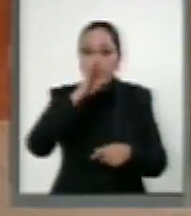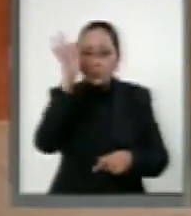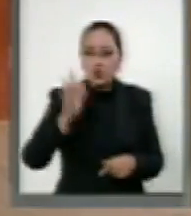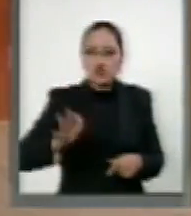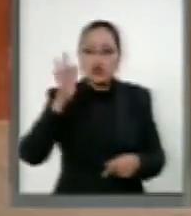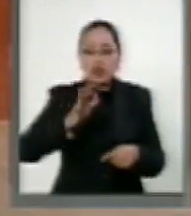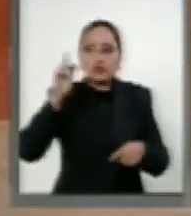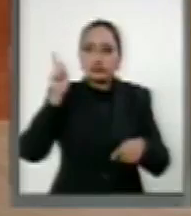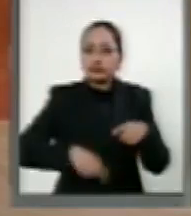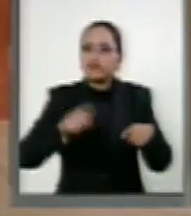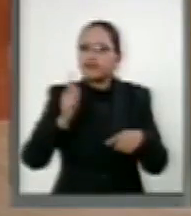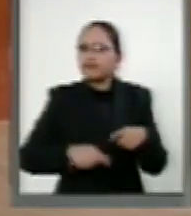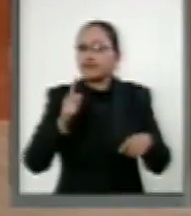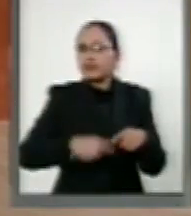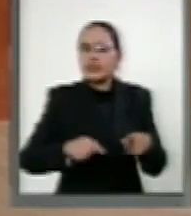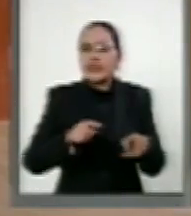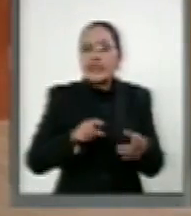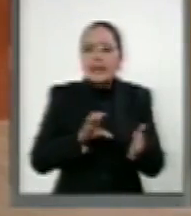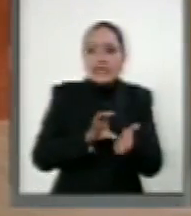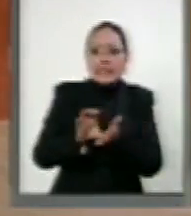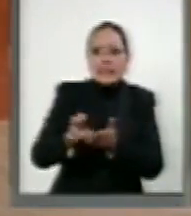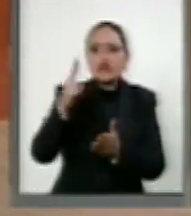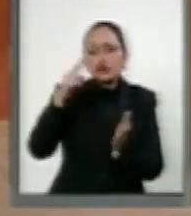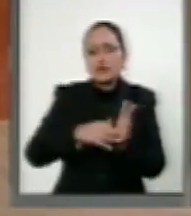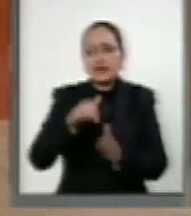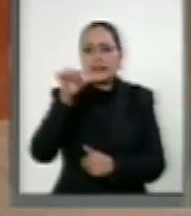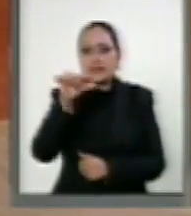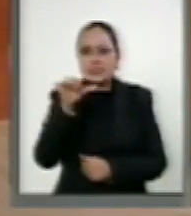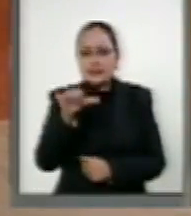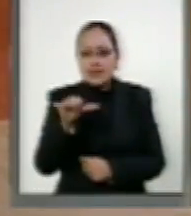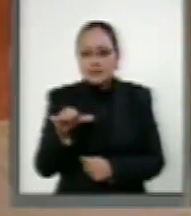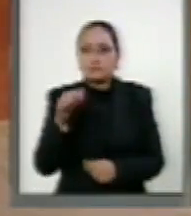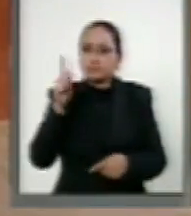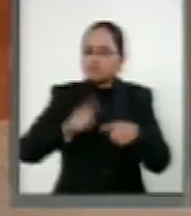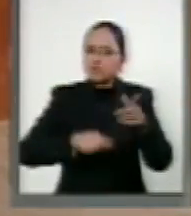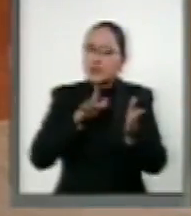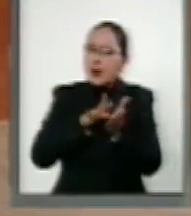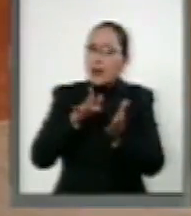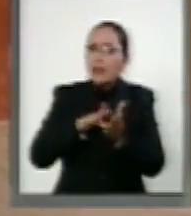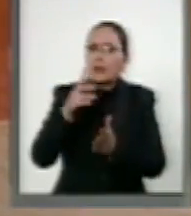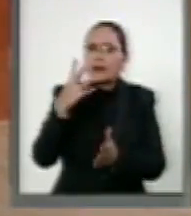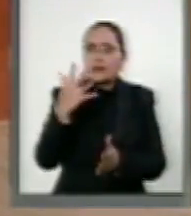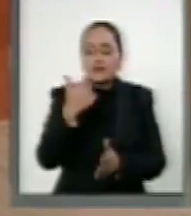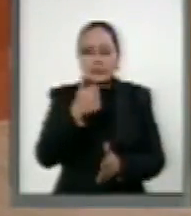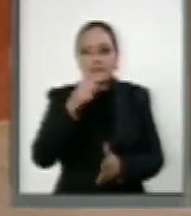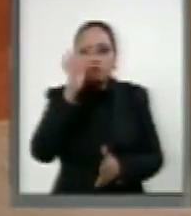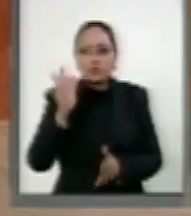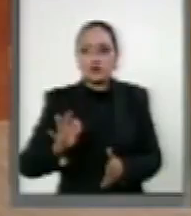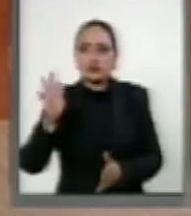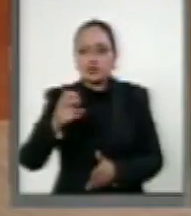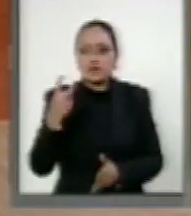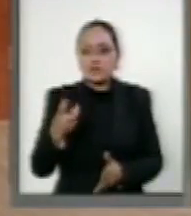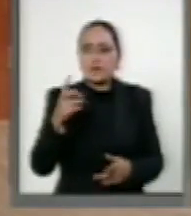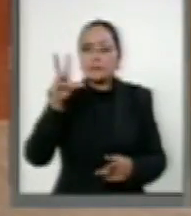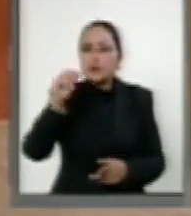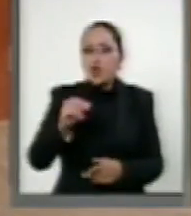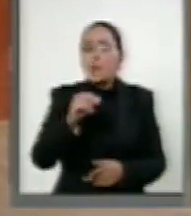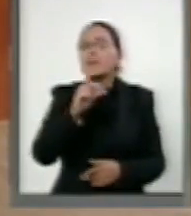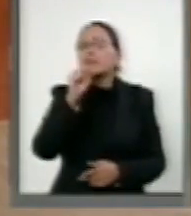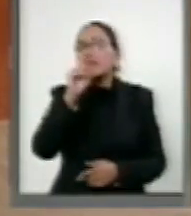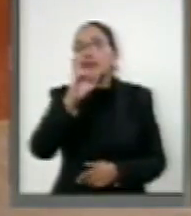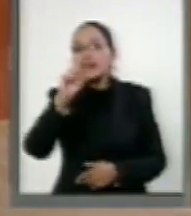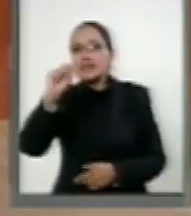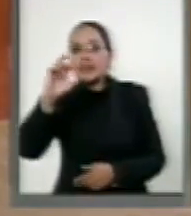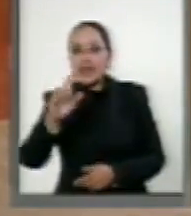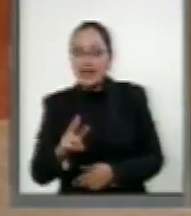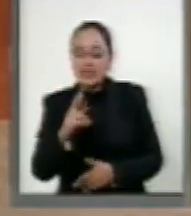en la iniciativa de egresos 2016 enviada al Congreso por el Ejecutivo y la no devolución del impuesto sobre la renta establecida